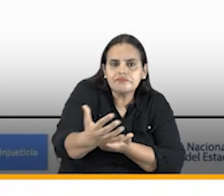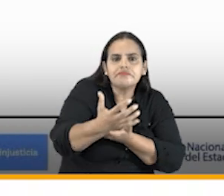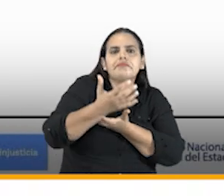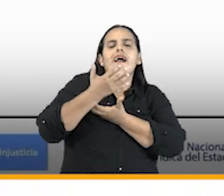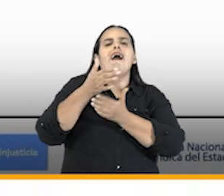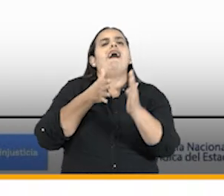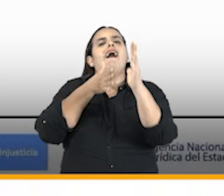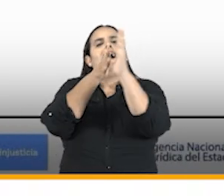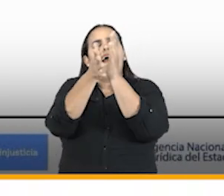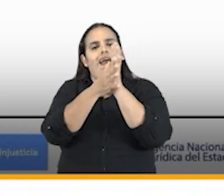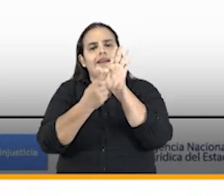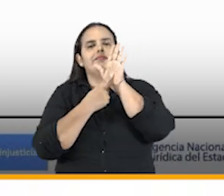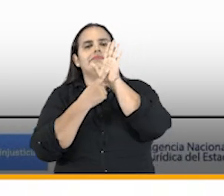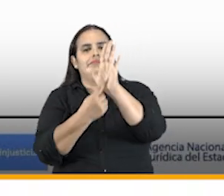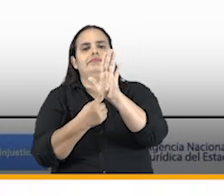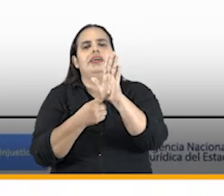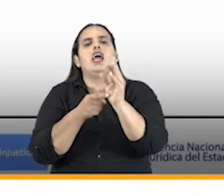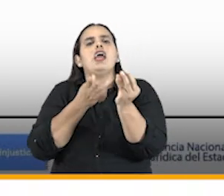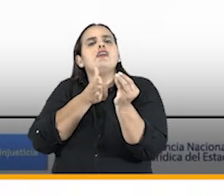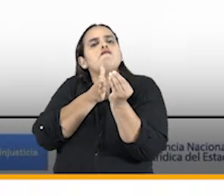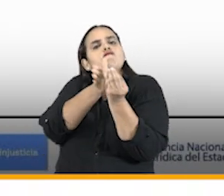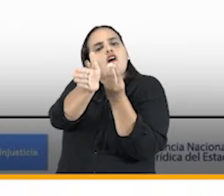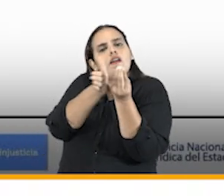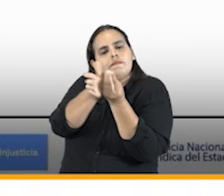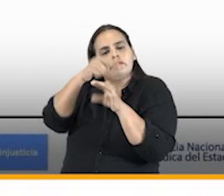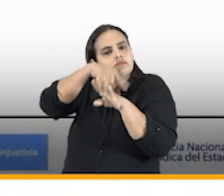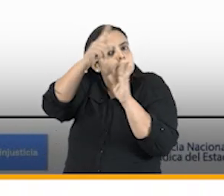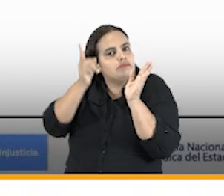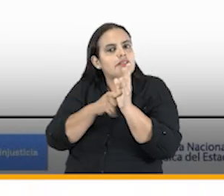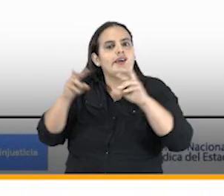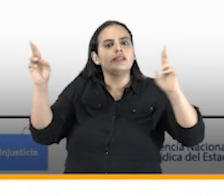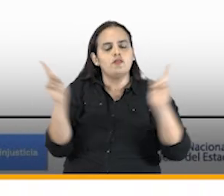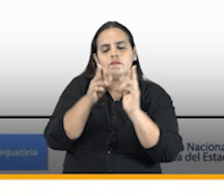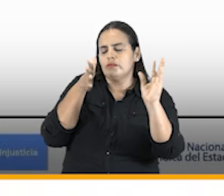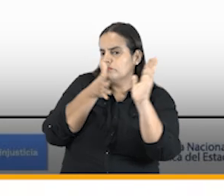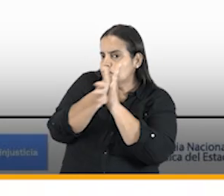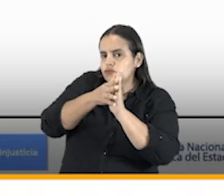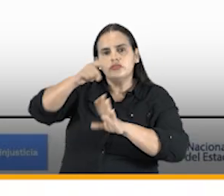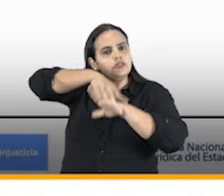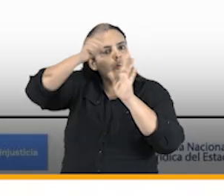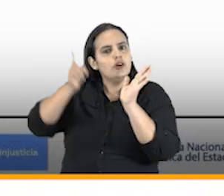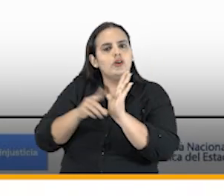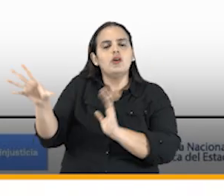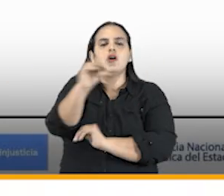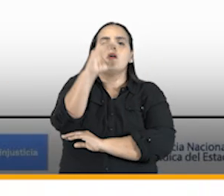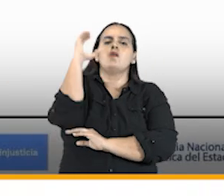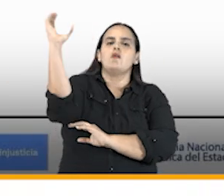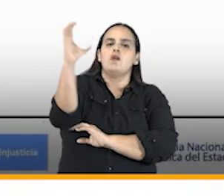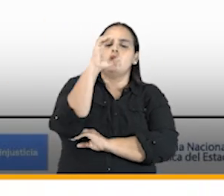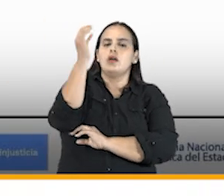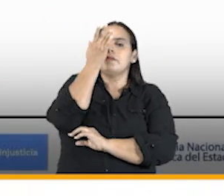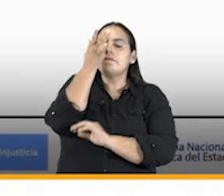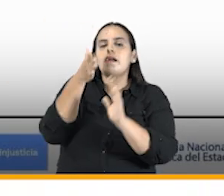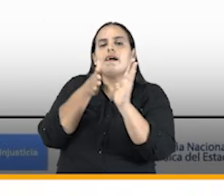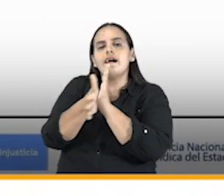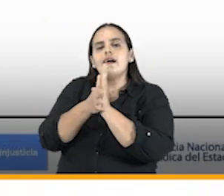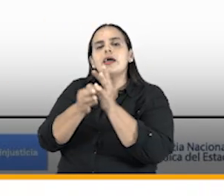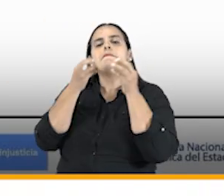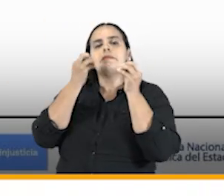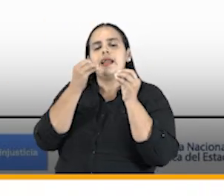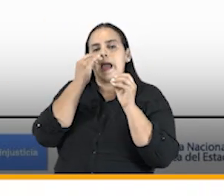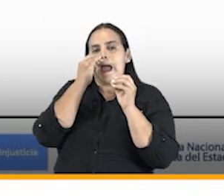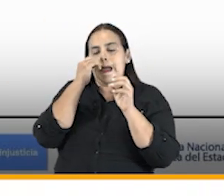Corte Penal un informe consolidado de las acciones de Colombia bajo el principio de la complementariedad positiva